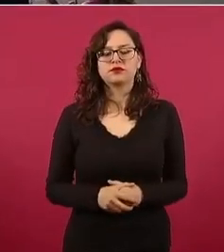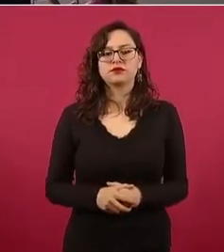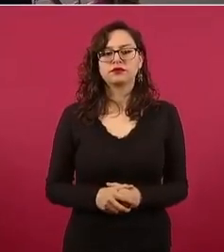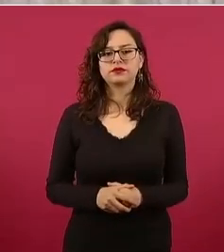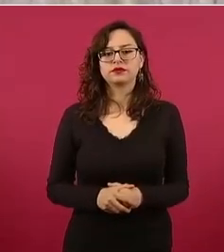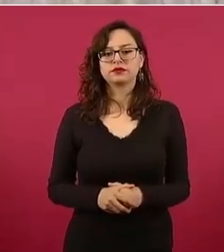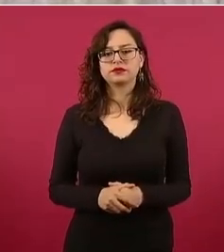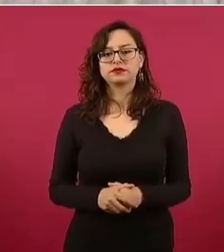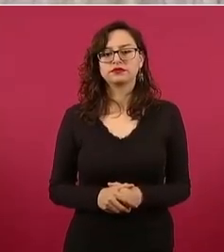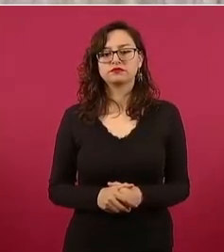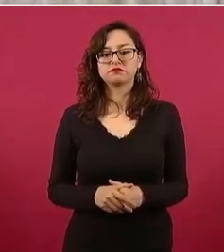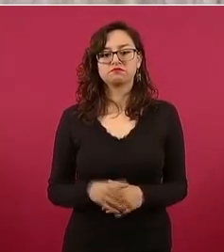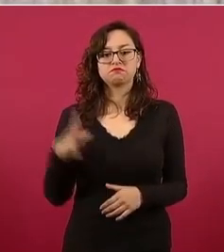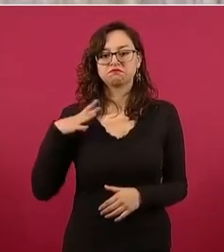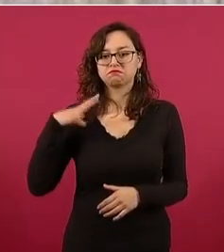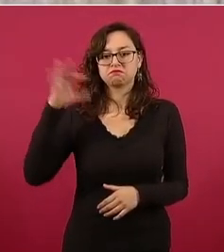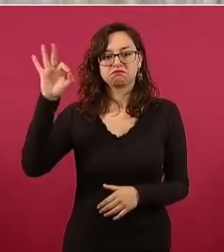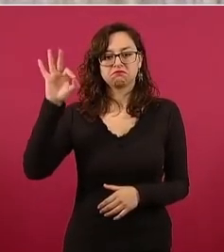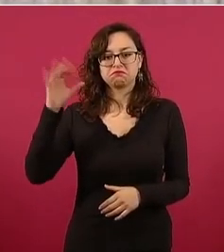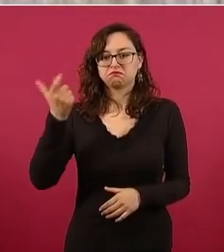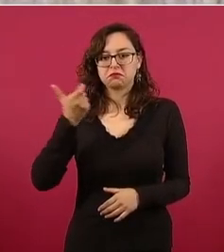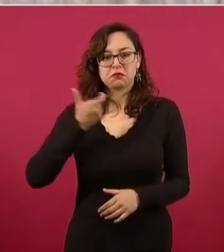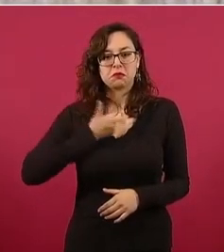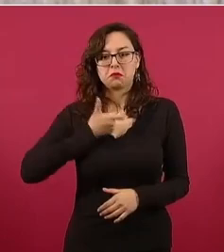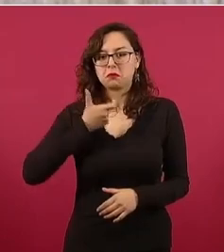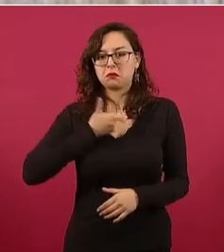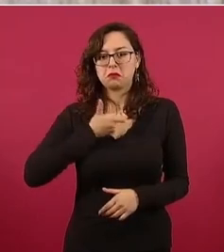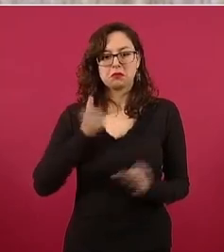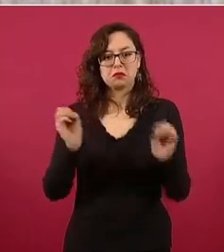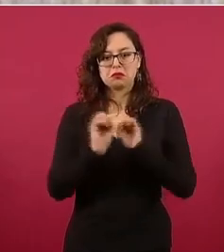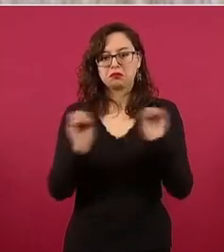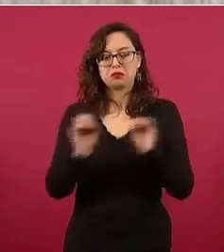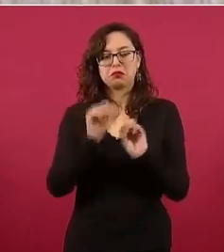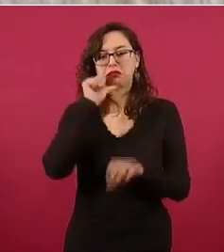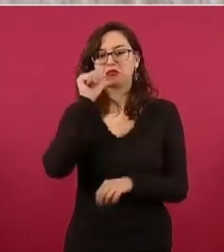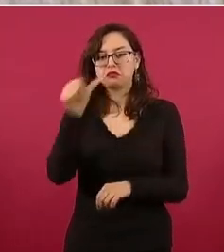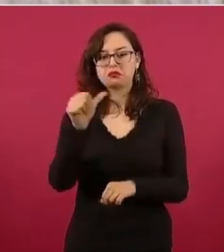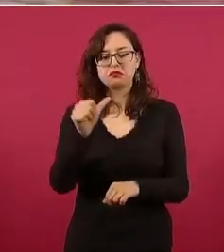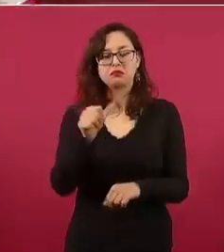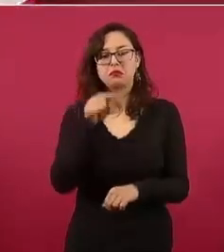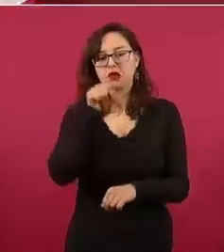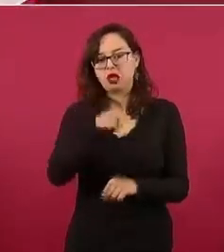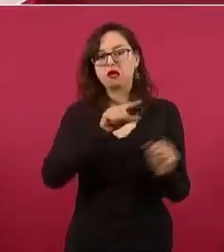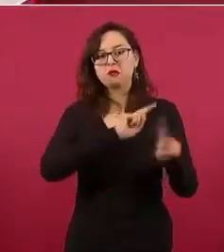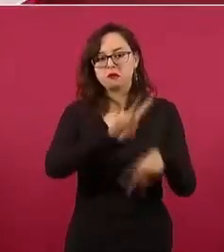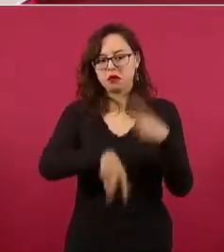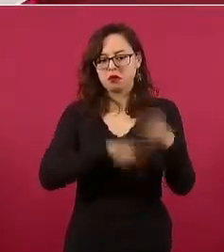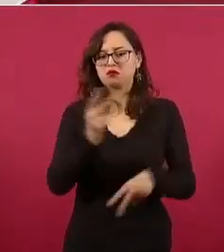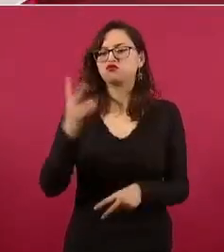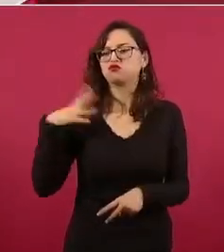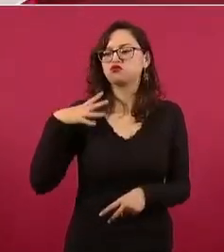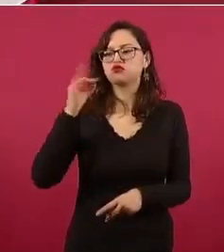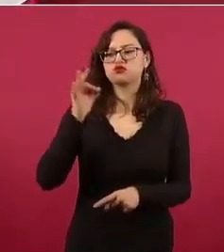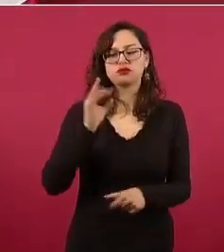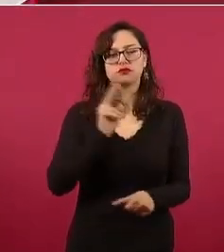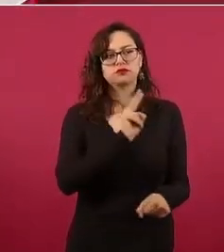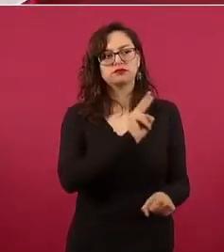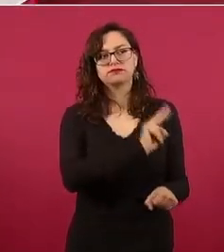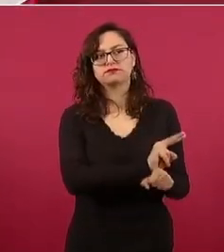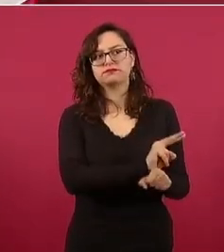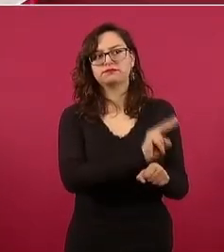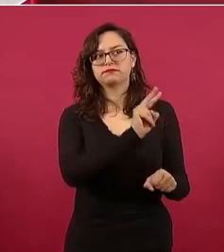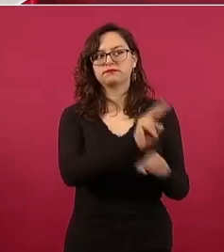y es voluntario y está ahí para vigilar,